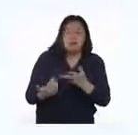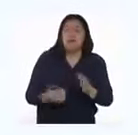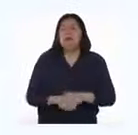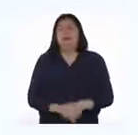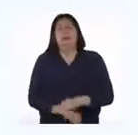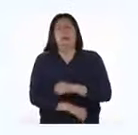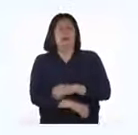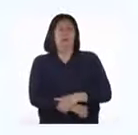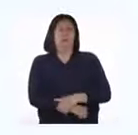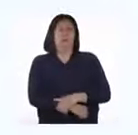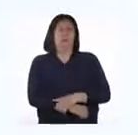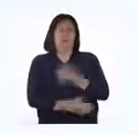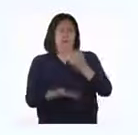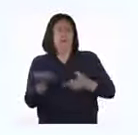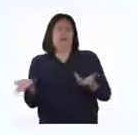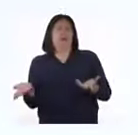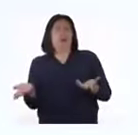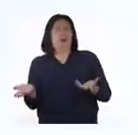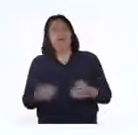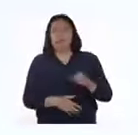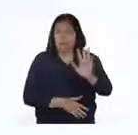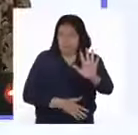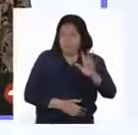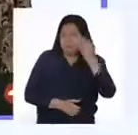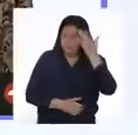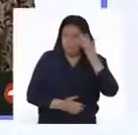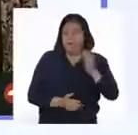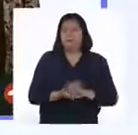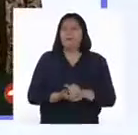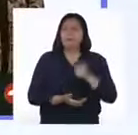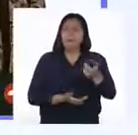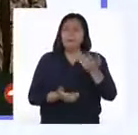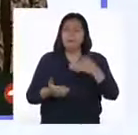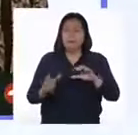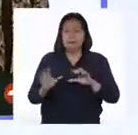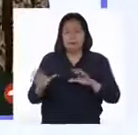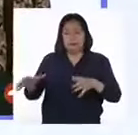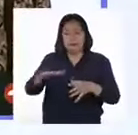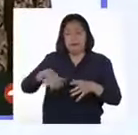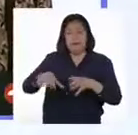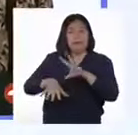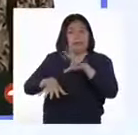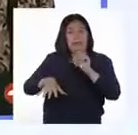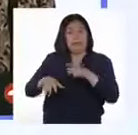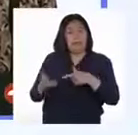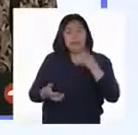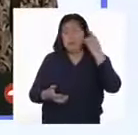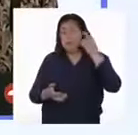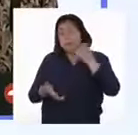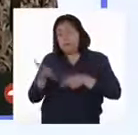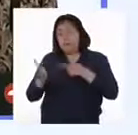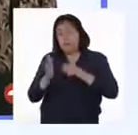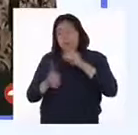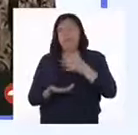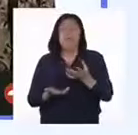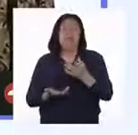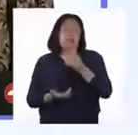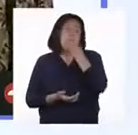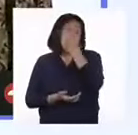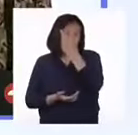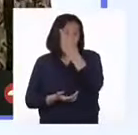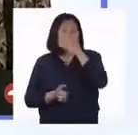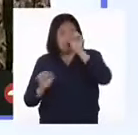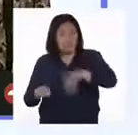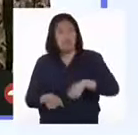¿Y para qué? Ajá. Supongamos que dentro de esas 30 vicuñas hay dos que